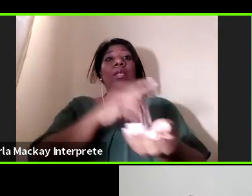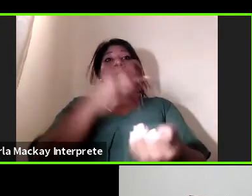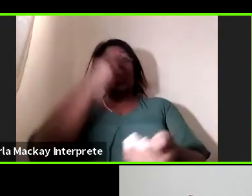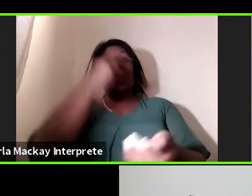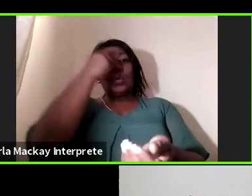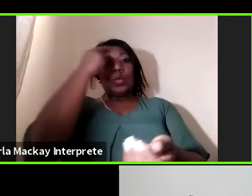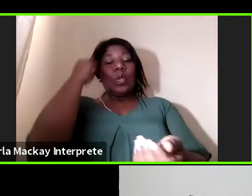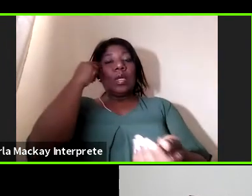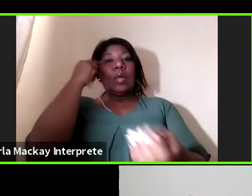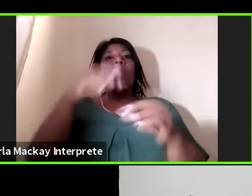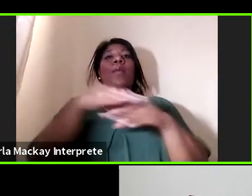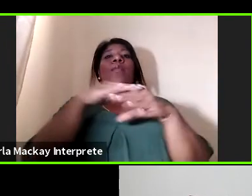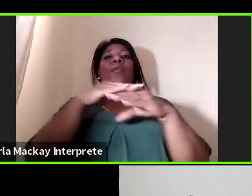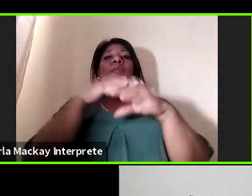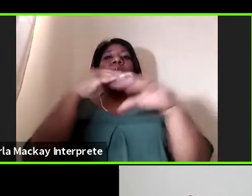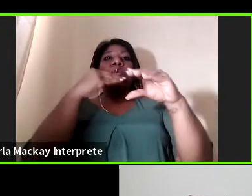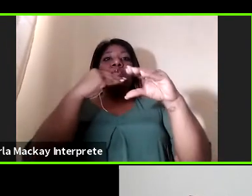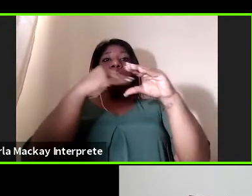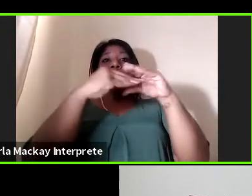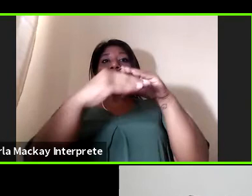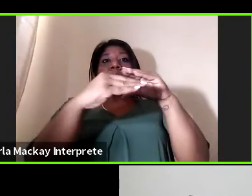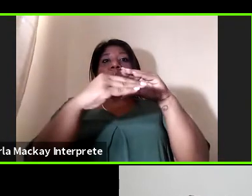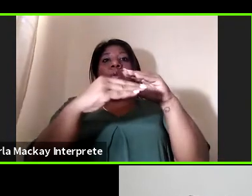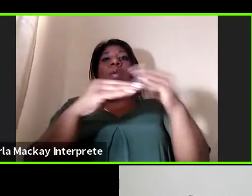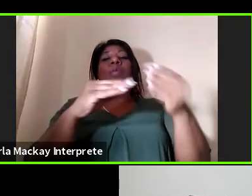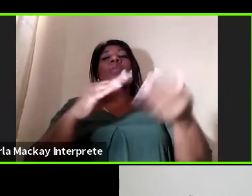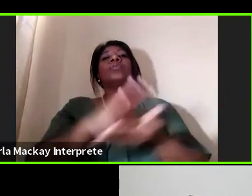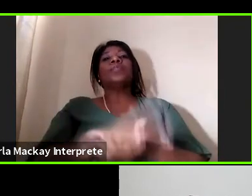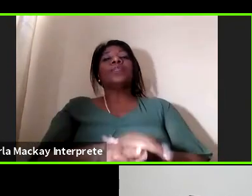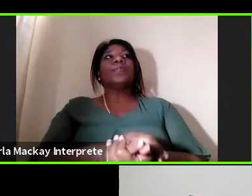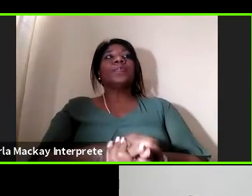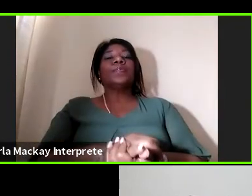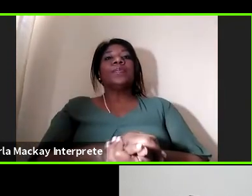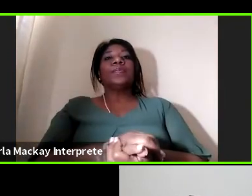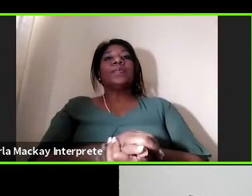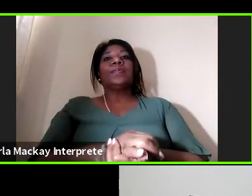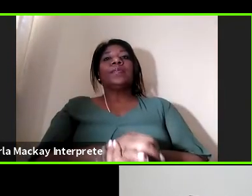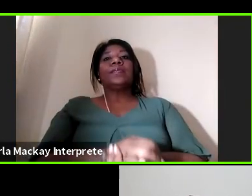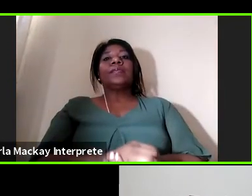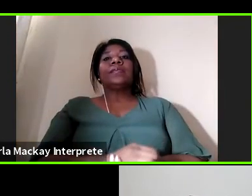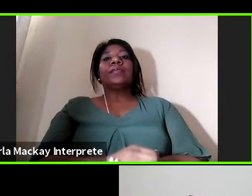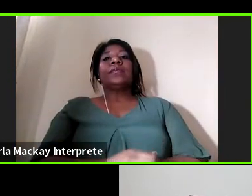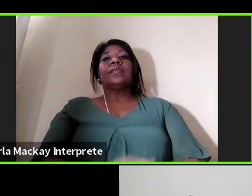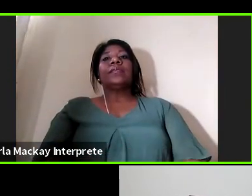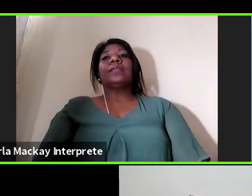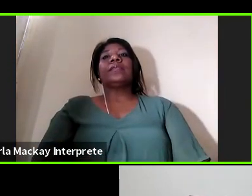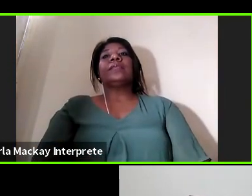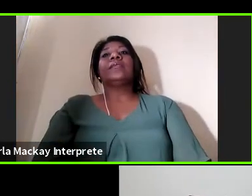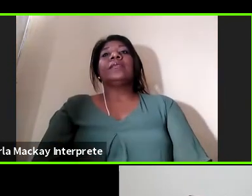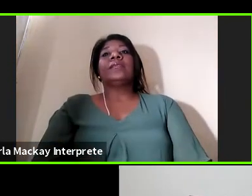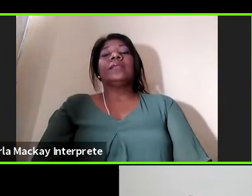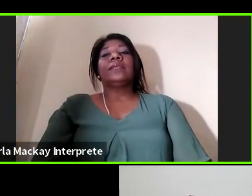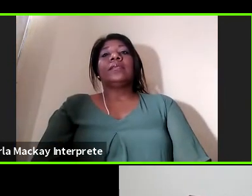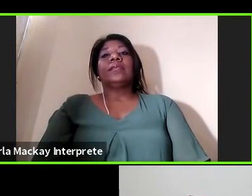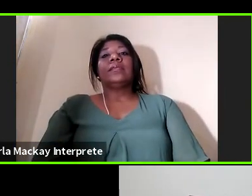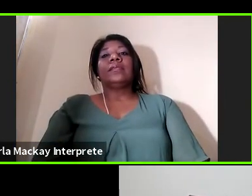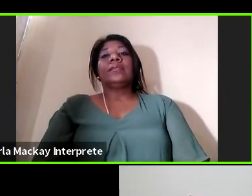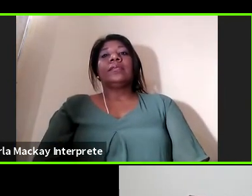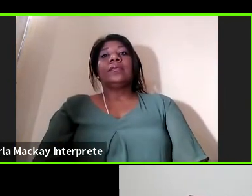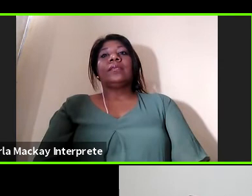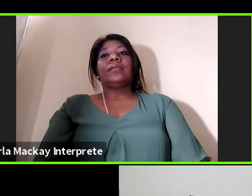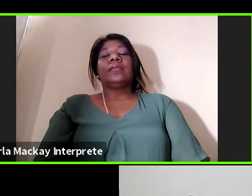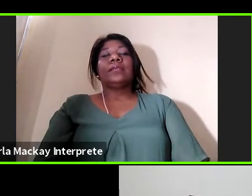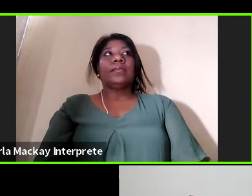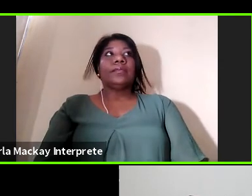solicitan acá sí no sé si lo tienes allí a mano sí lo tengo a mano ya vamos